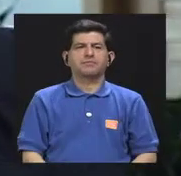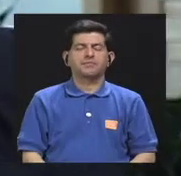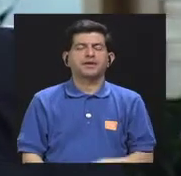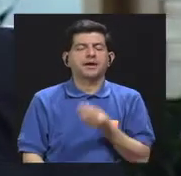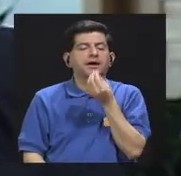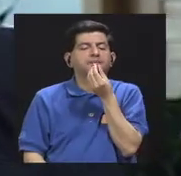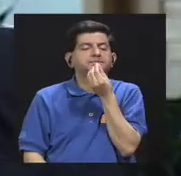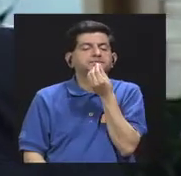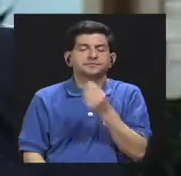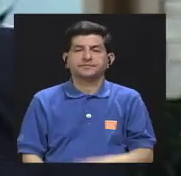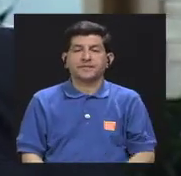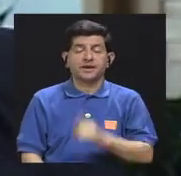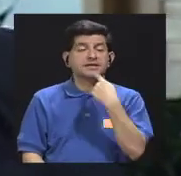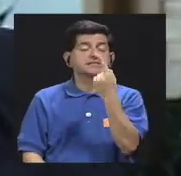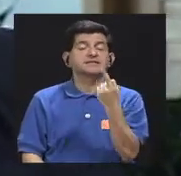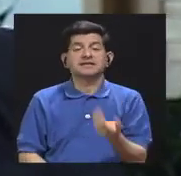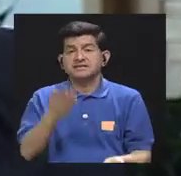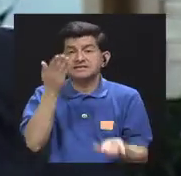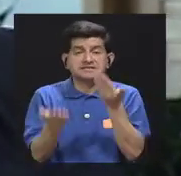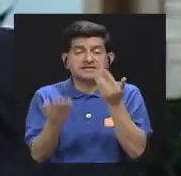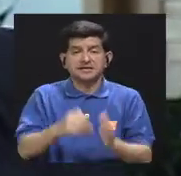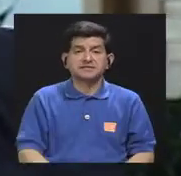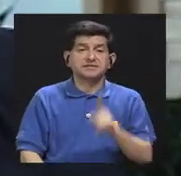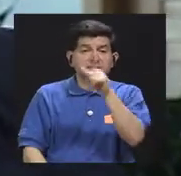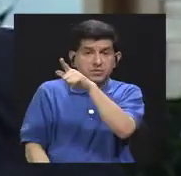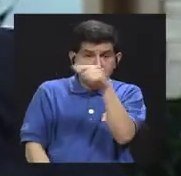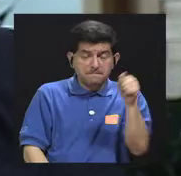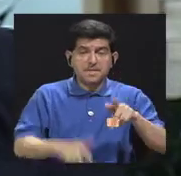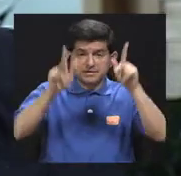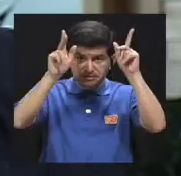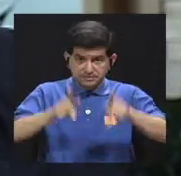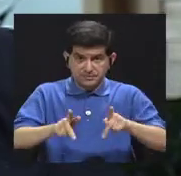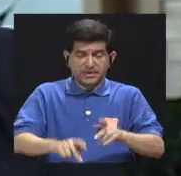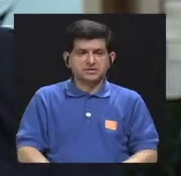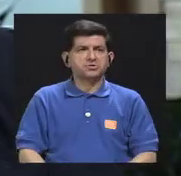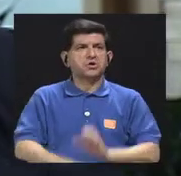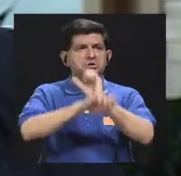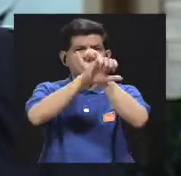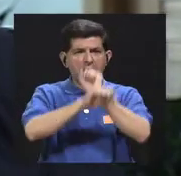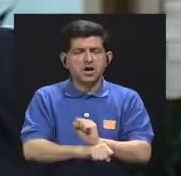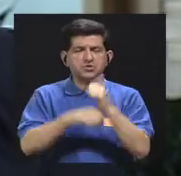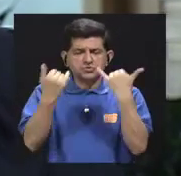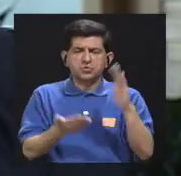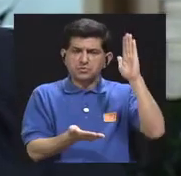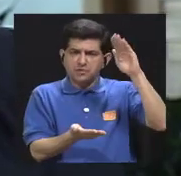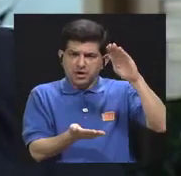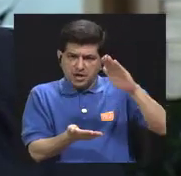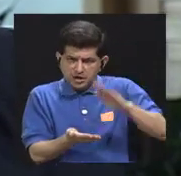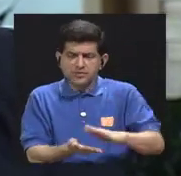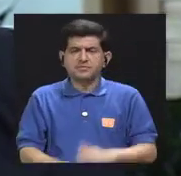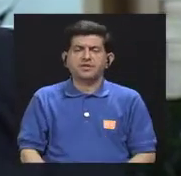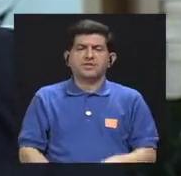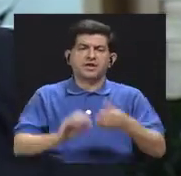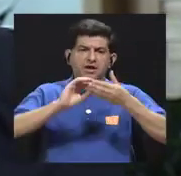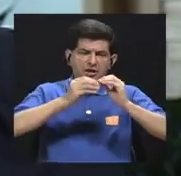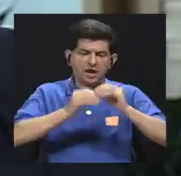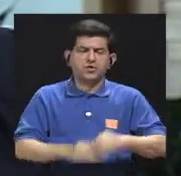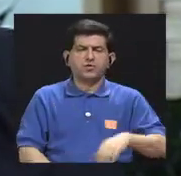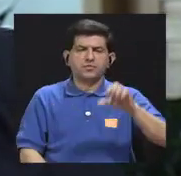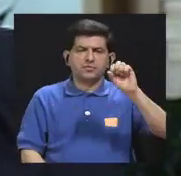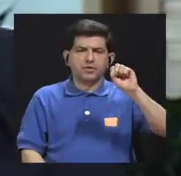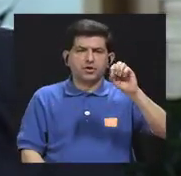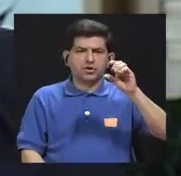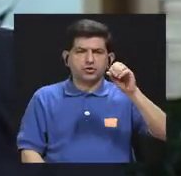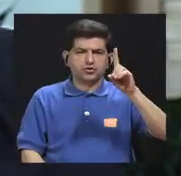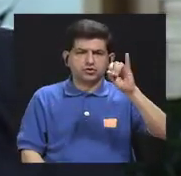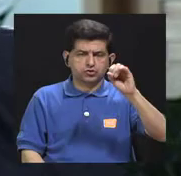paladar se dice que en cuestión de un mes una persona se acostumbra a disminuir la cantidad de sodio